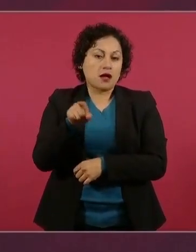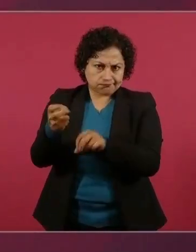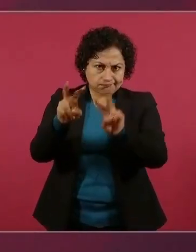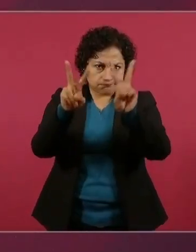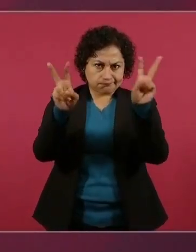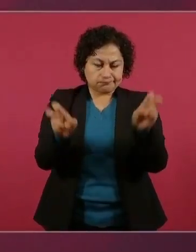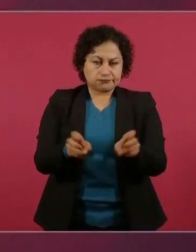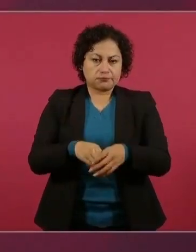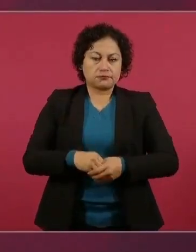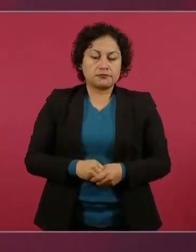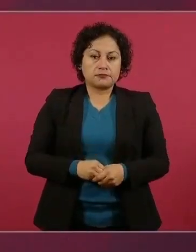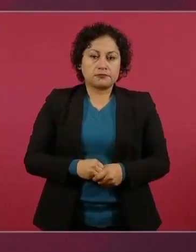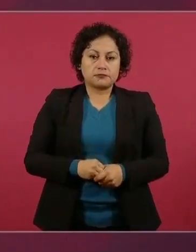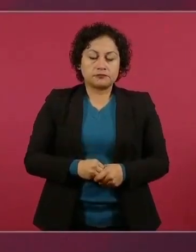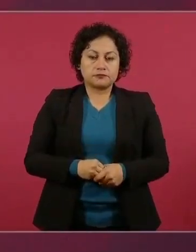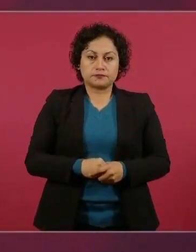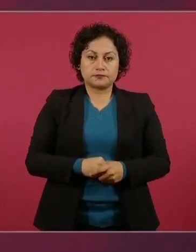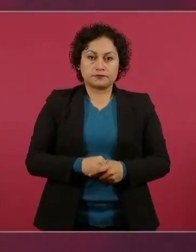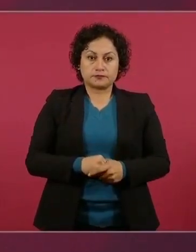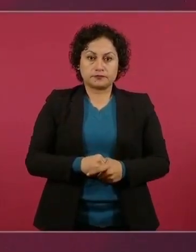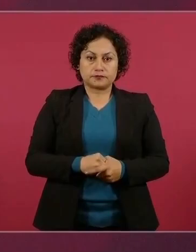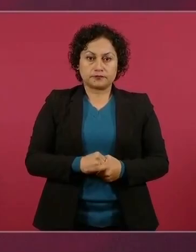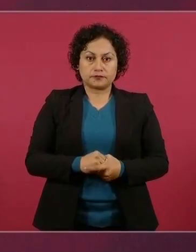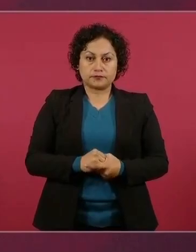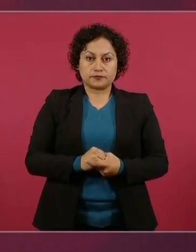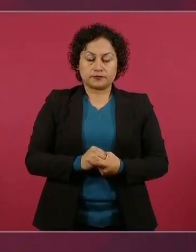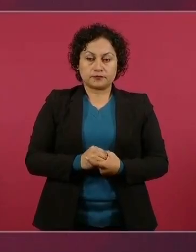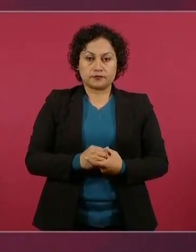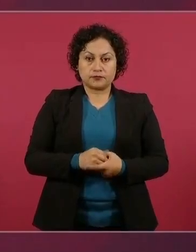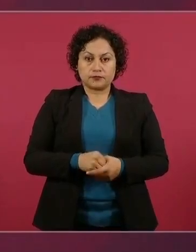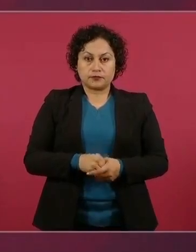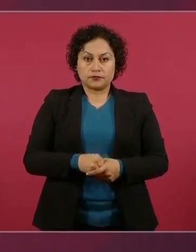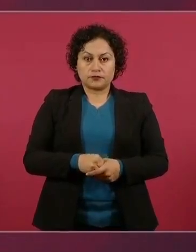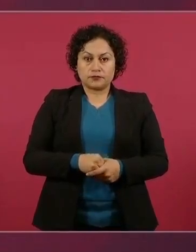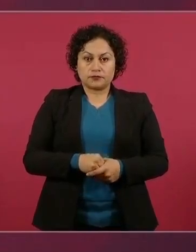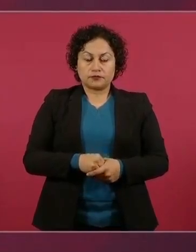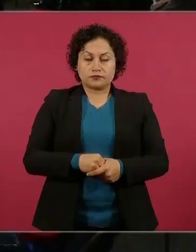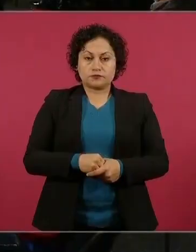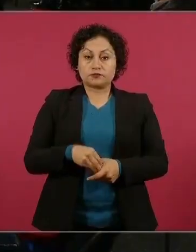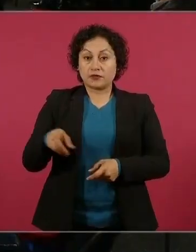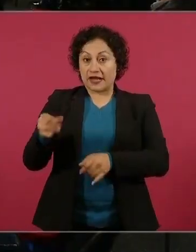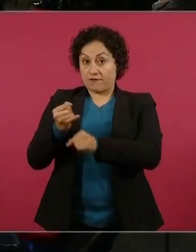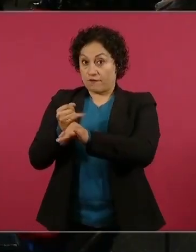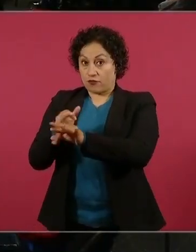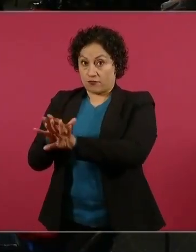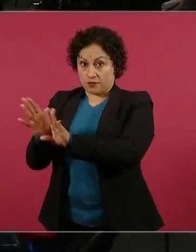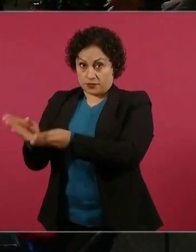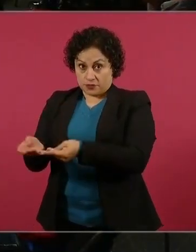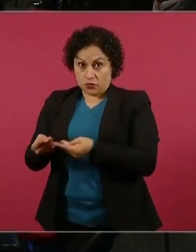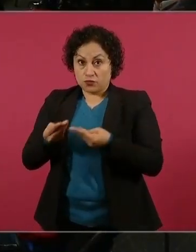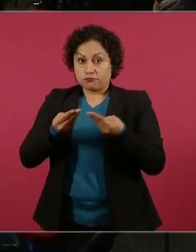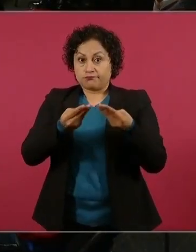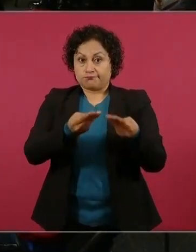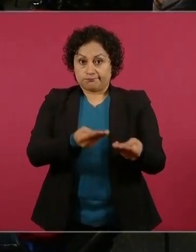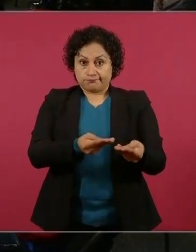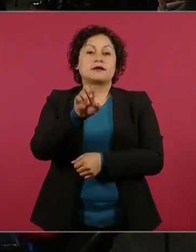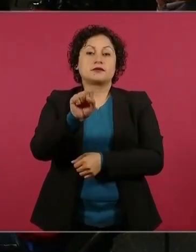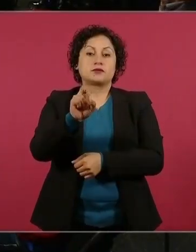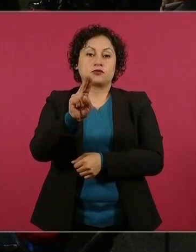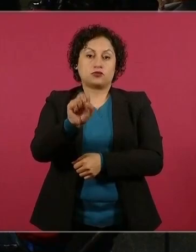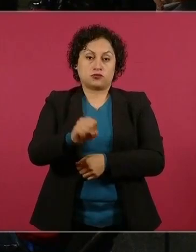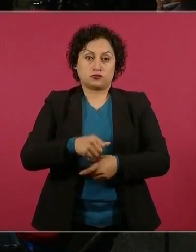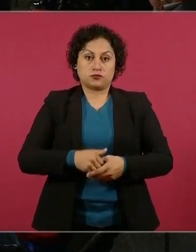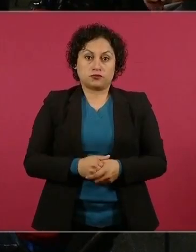atenderlo, le das los datos a través de Jesús,